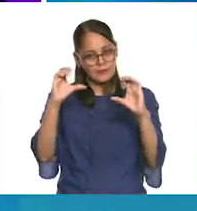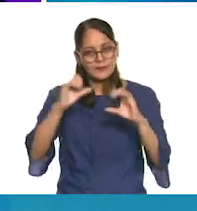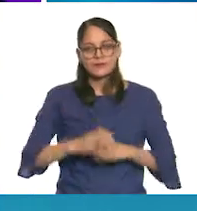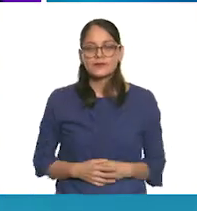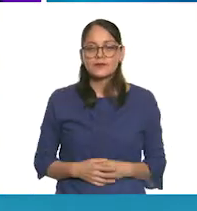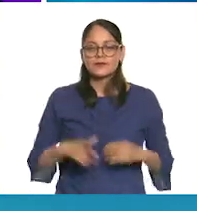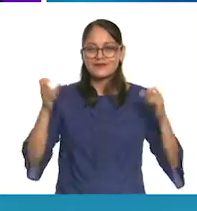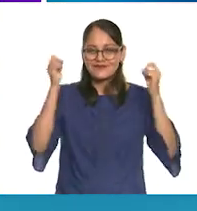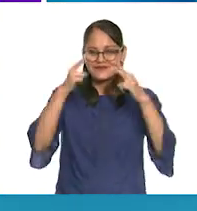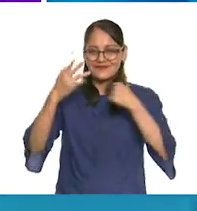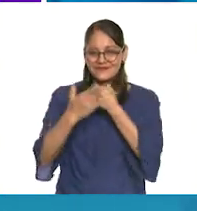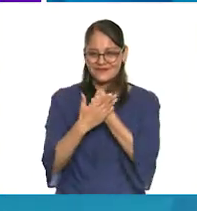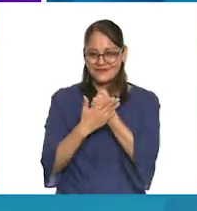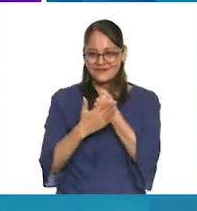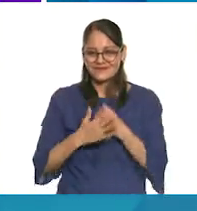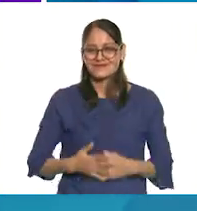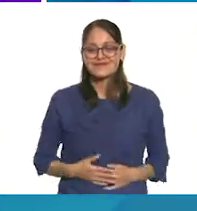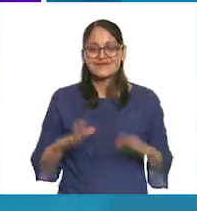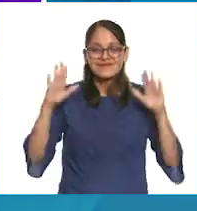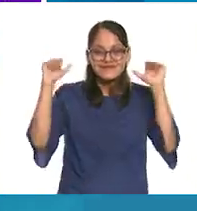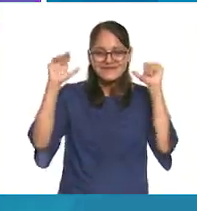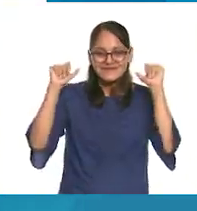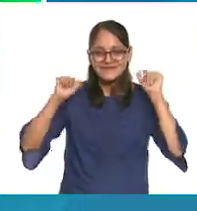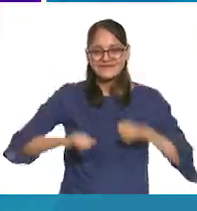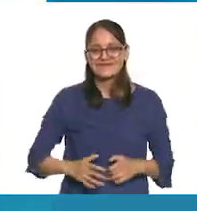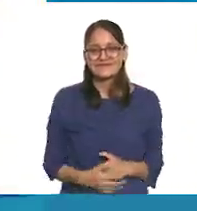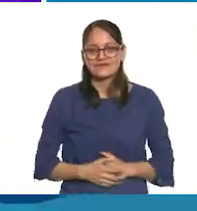Hasta la próxima, chicos y chicas. ¡Adiós!